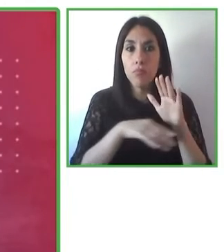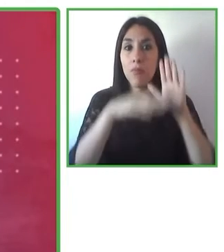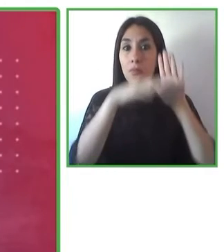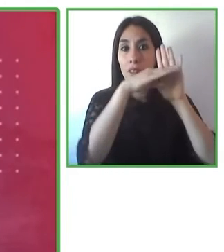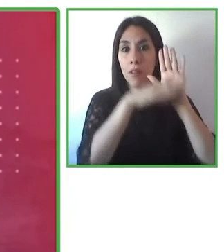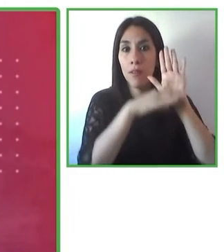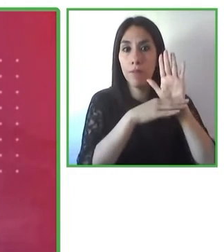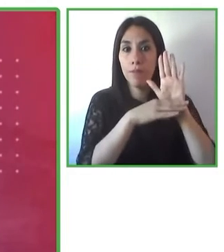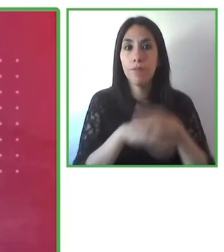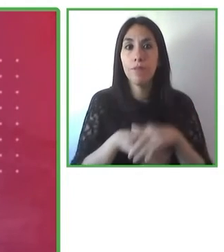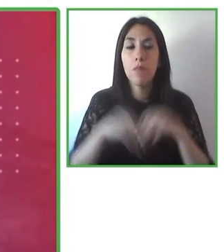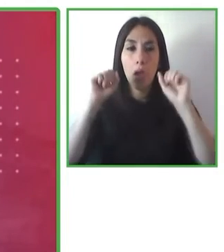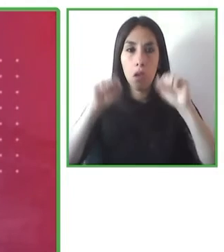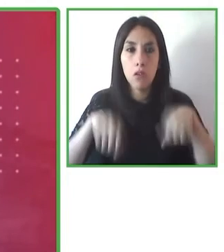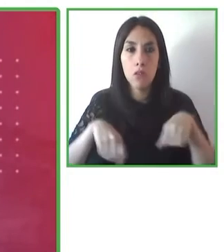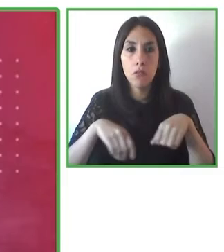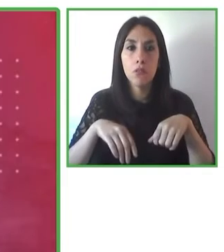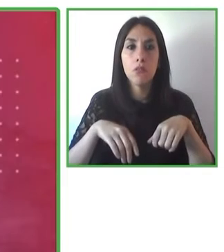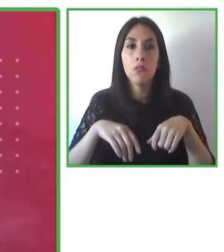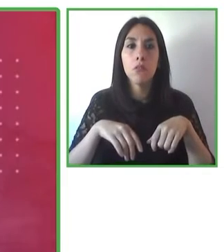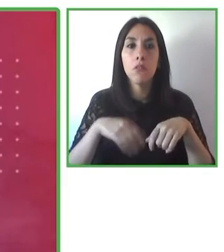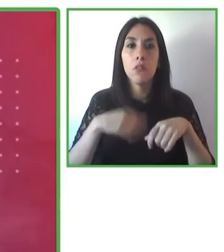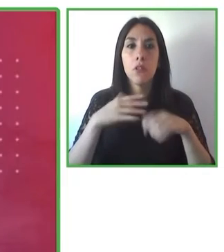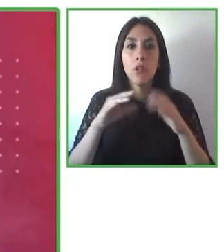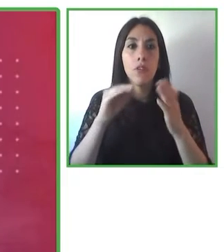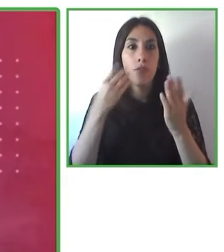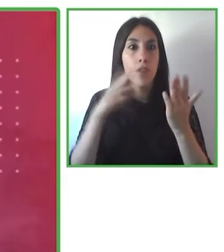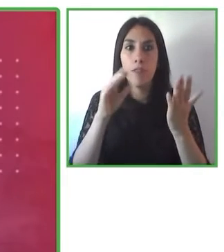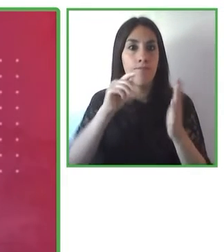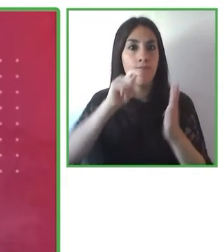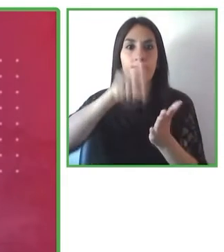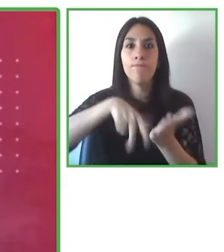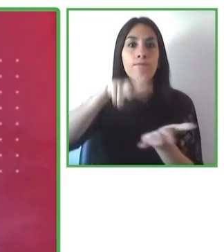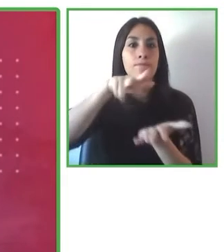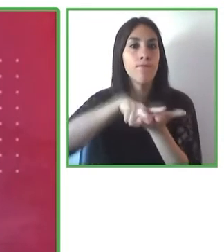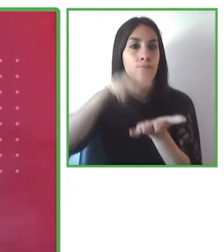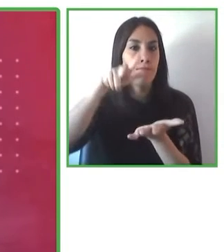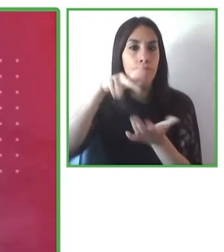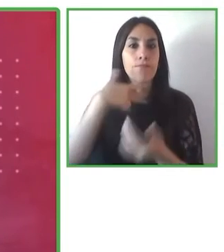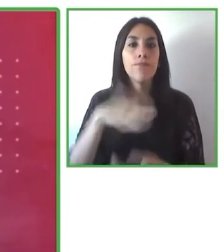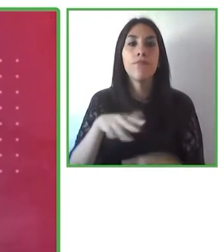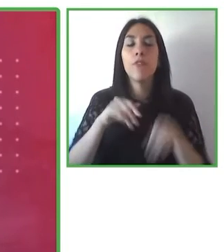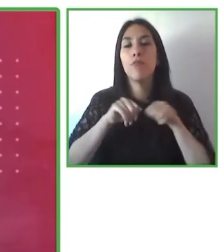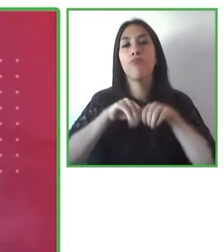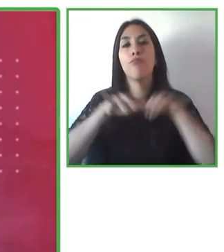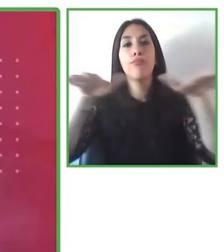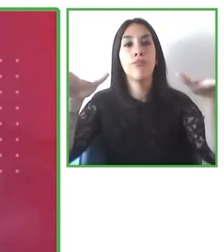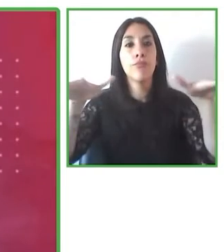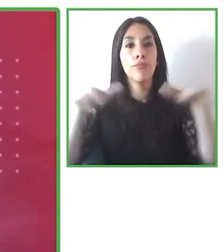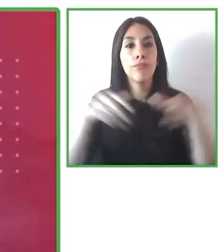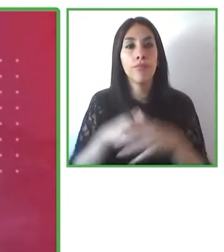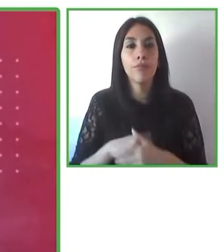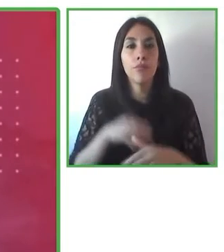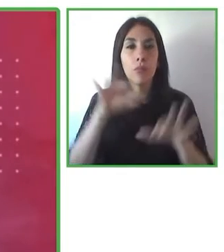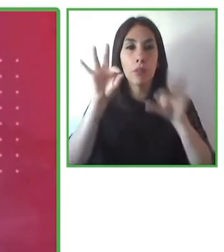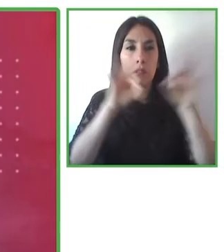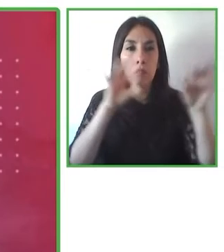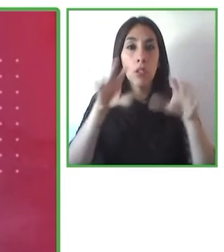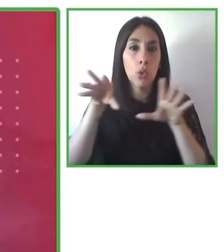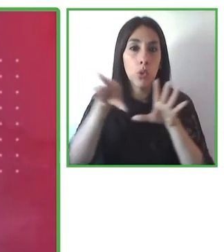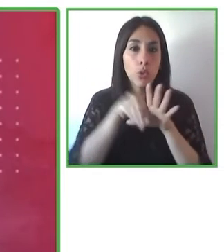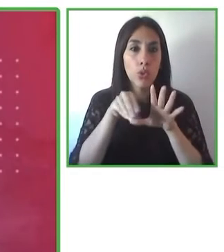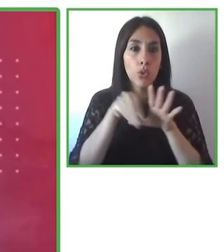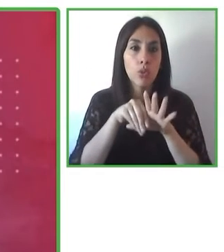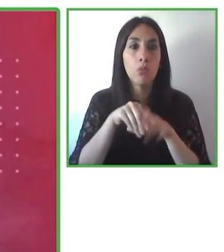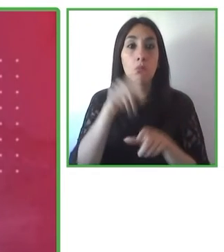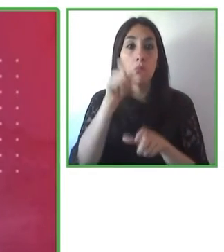de la discapacidad visual e incluir específicamente a otras discapacidades dentro de las excepciones al derecho a autor. Vamos ahora,